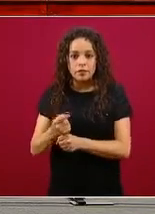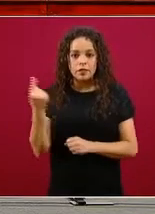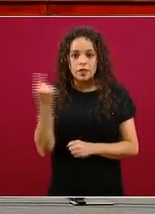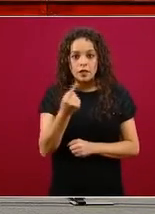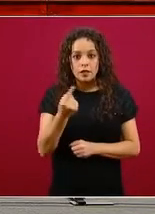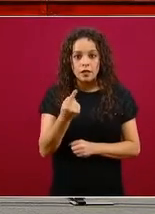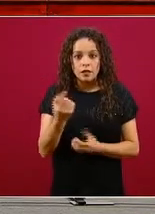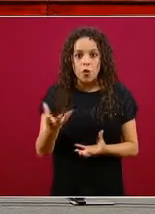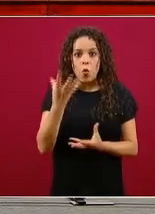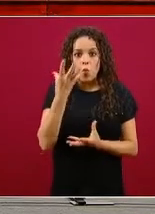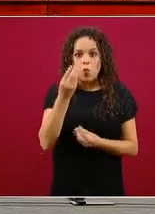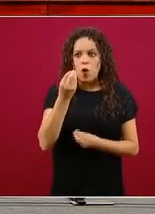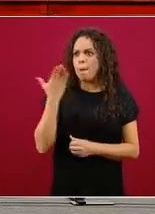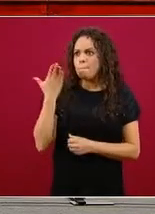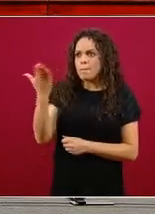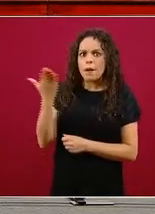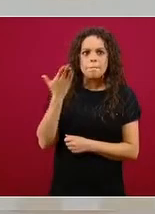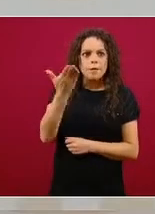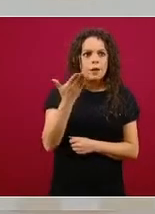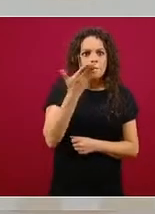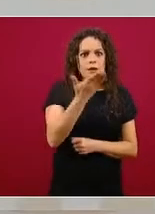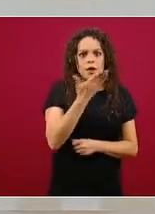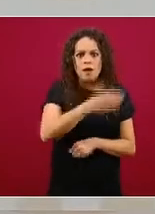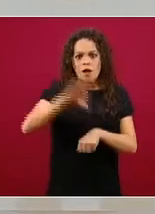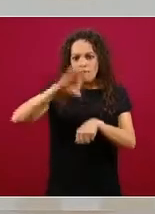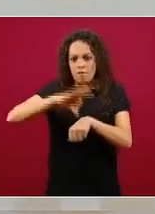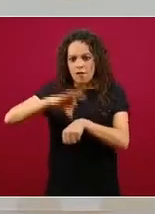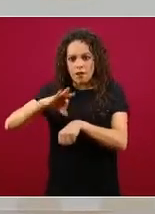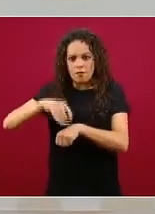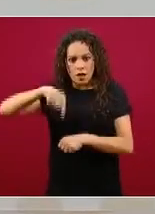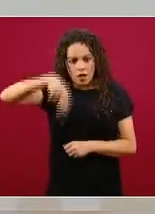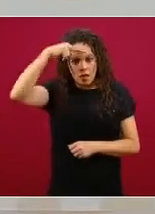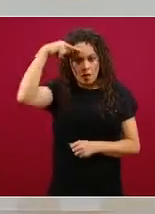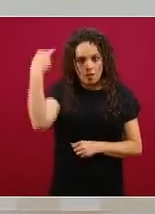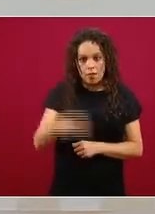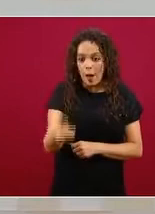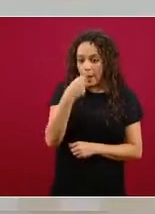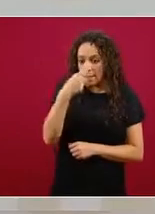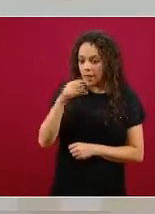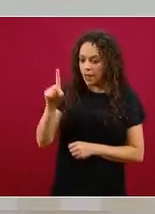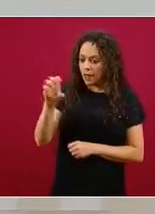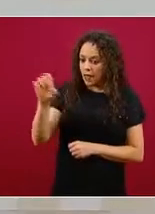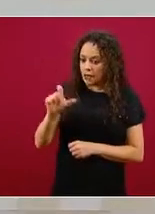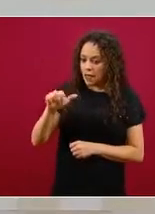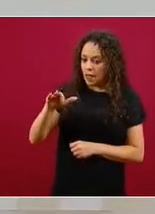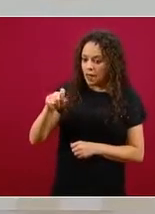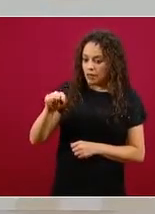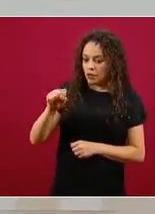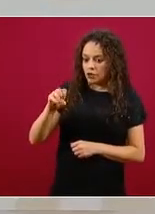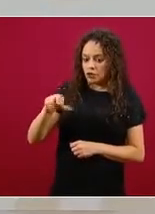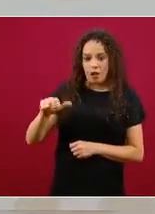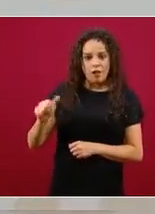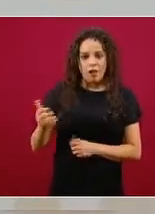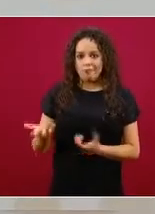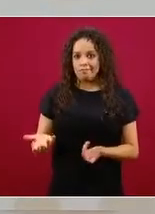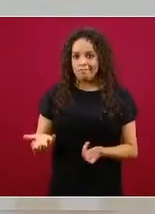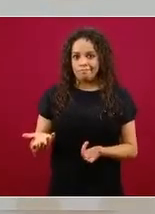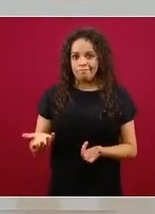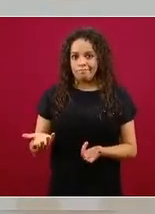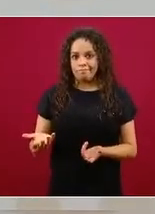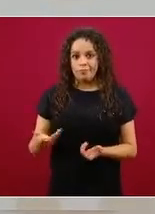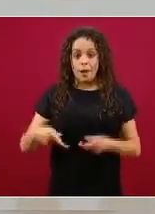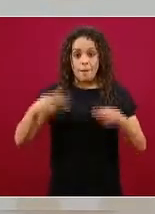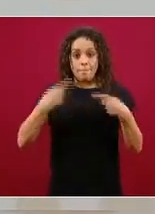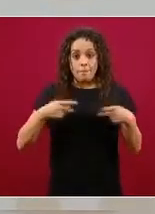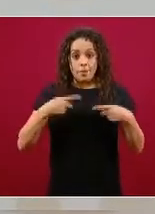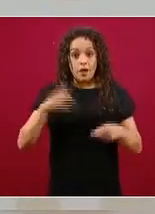excesiva de dexametasona en las farmacias en méxico y pareciera que hay un patrón en que las personas quieren guardar